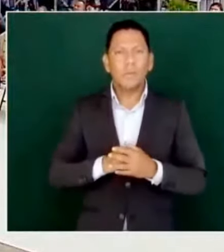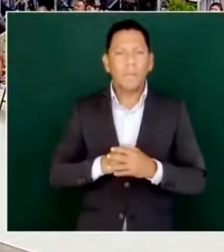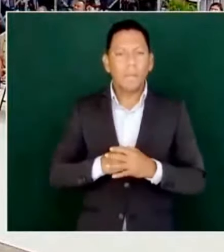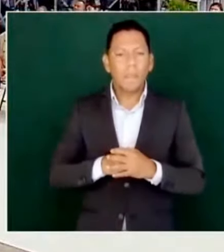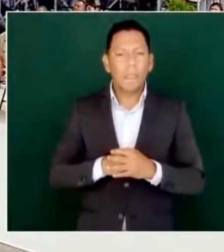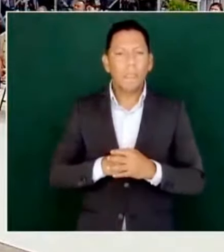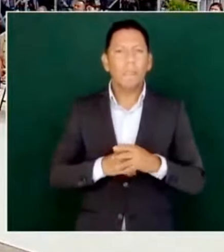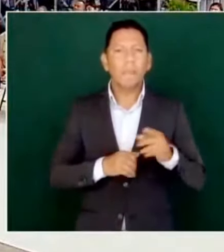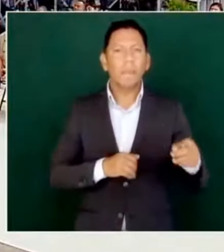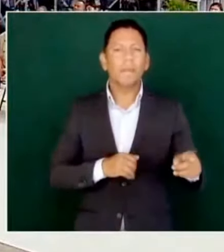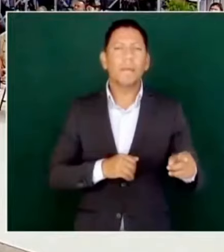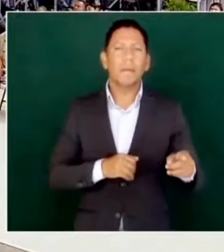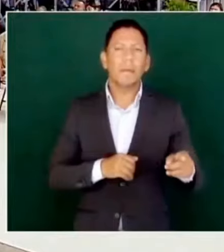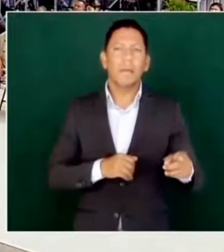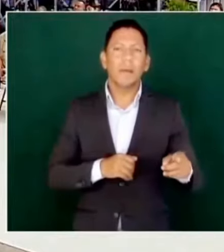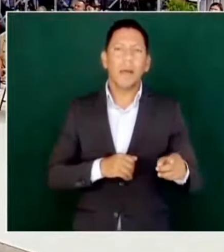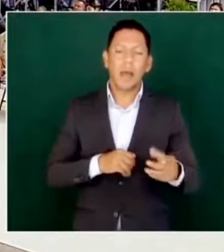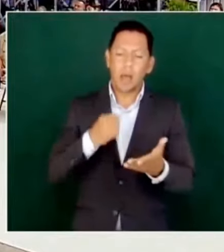La tremenda Corte. Corte.